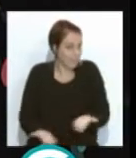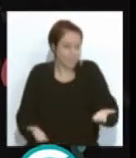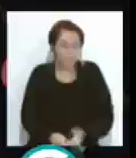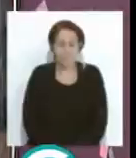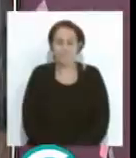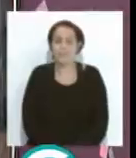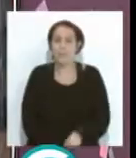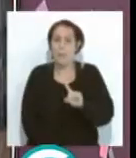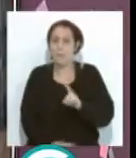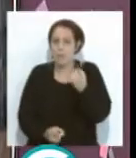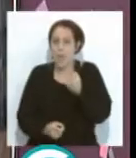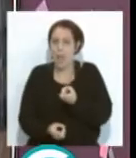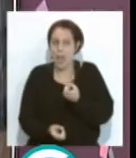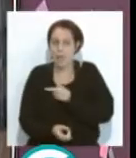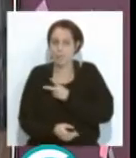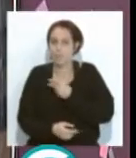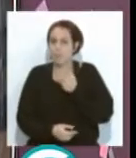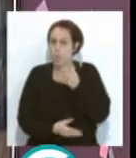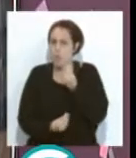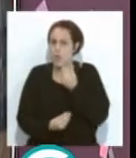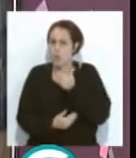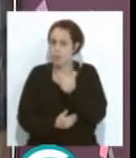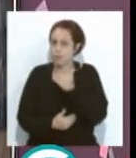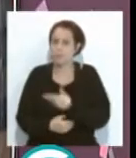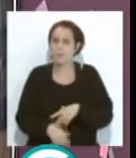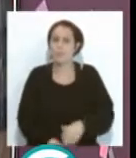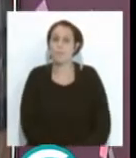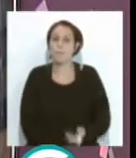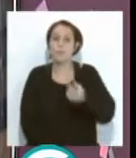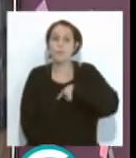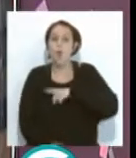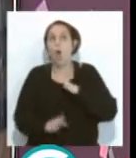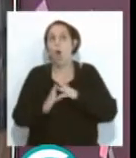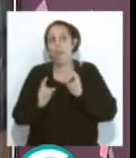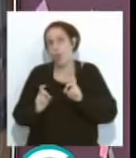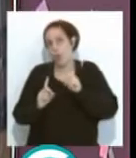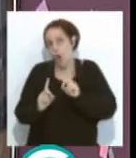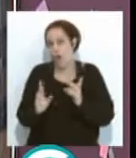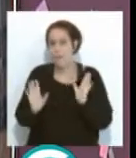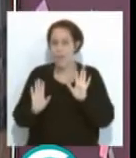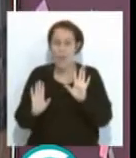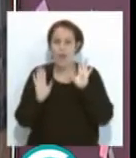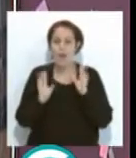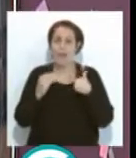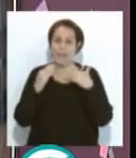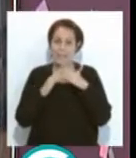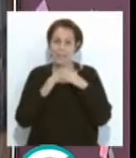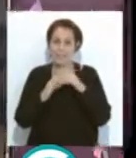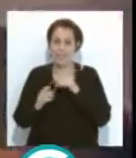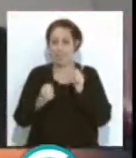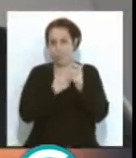pues que sea la primera de muchas, espero. Muchas gracias, Luis. Y tenemos, iba a decir, confinado, ¿no? Confinado, pero sí desde casa.